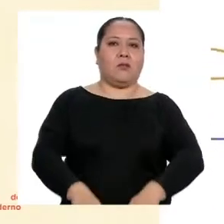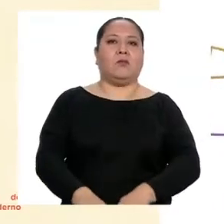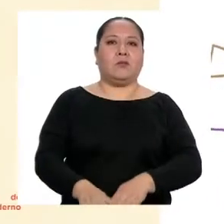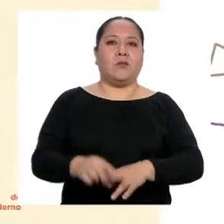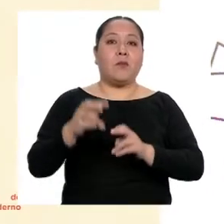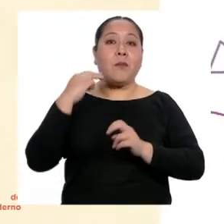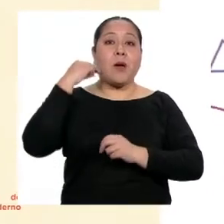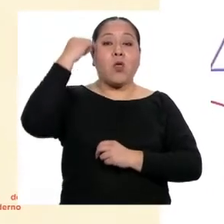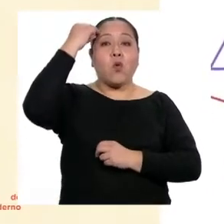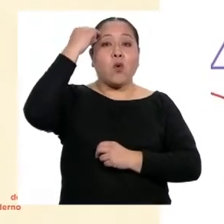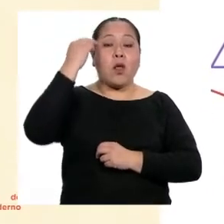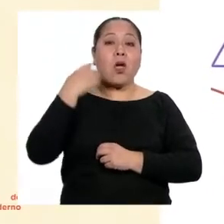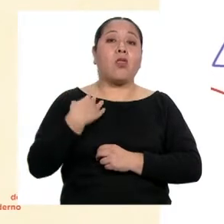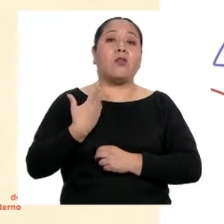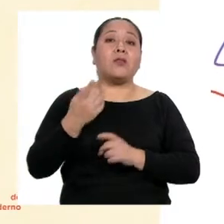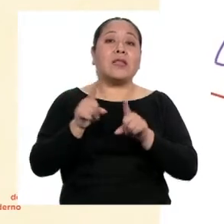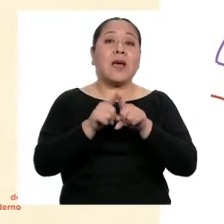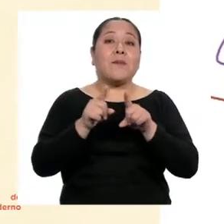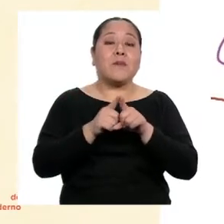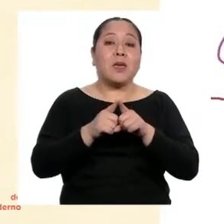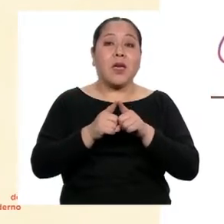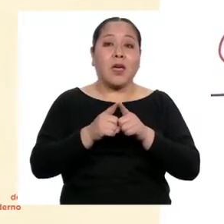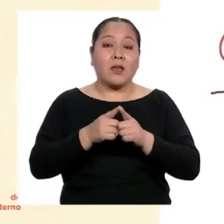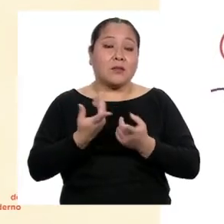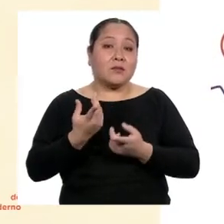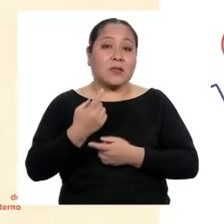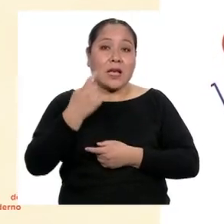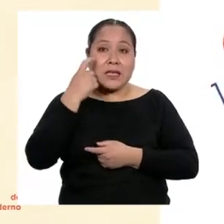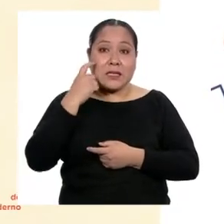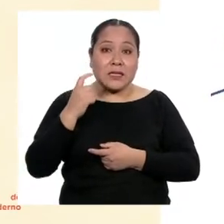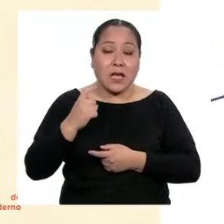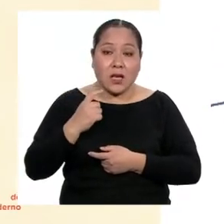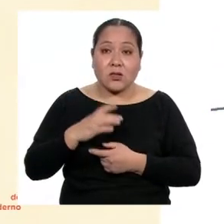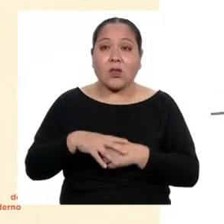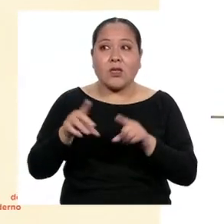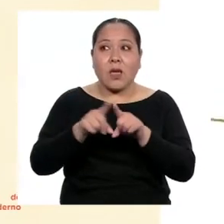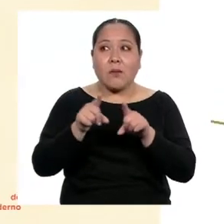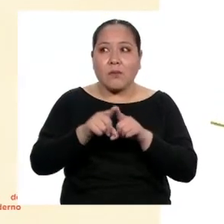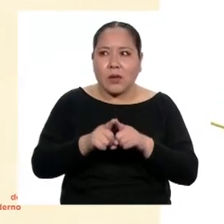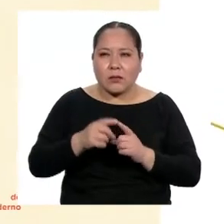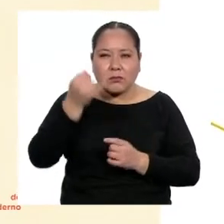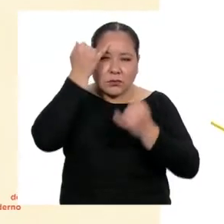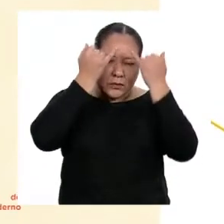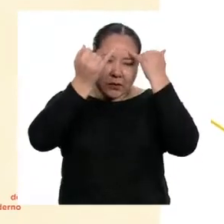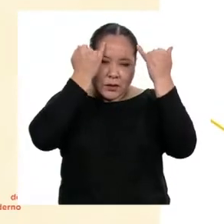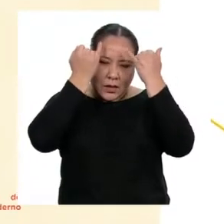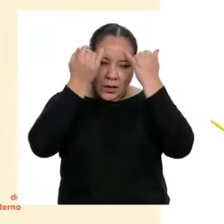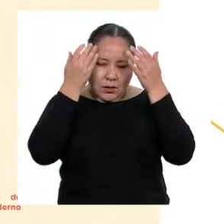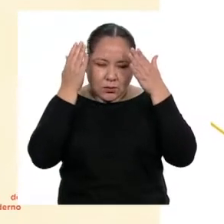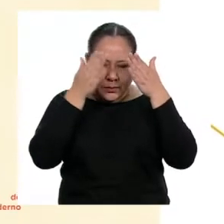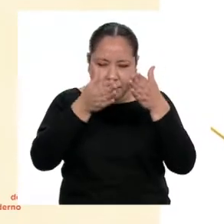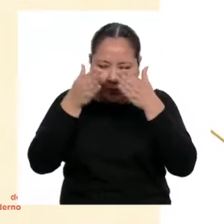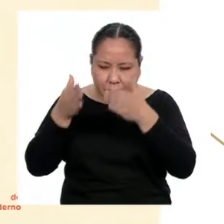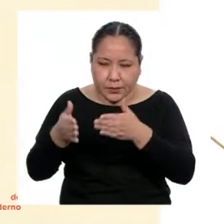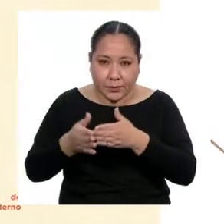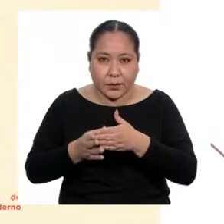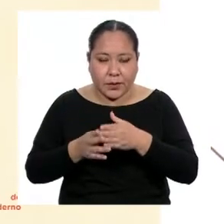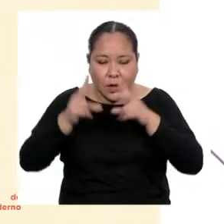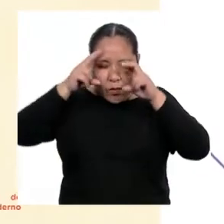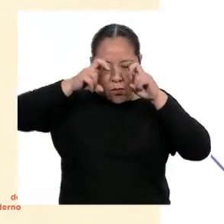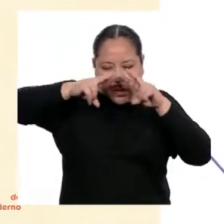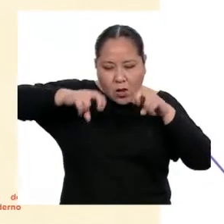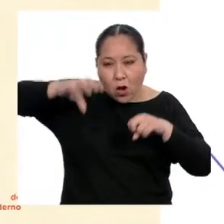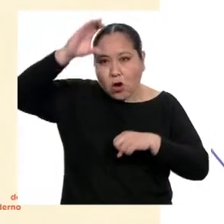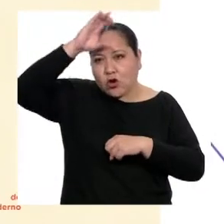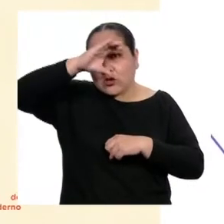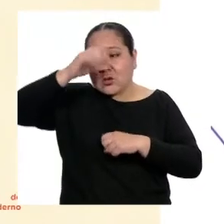sexualmente. También desarrollan la capacidad de razonar con ideas más abstractas, de explorar los conceptos del